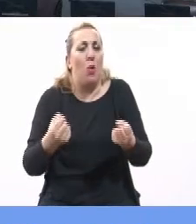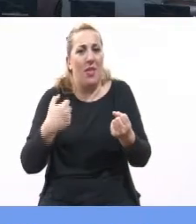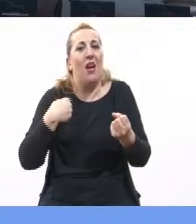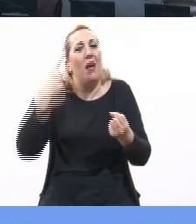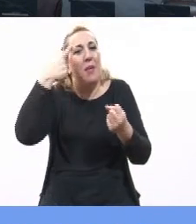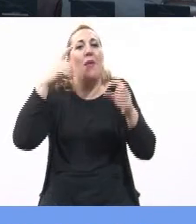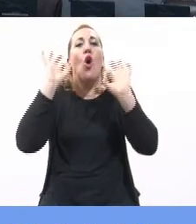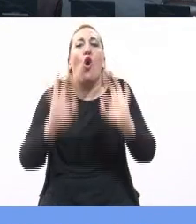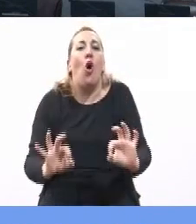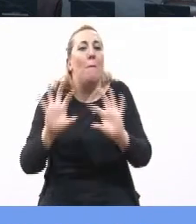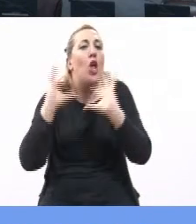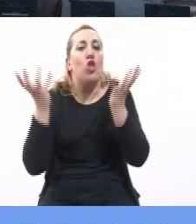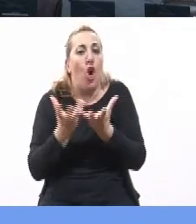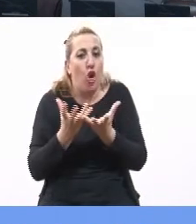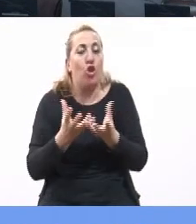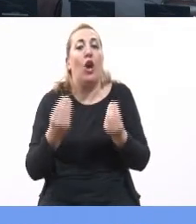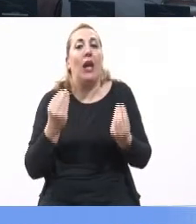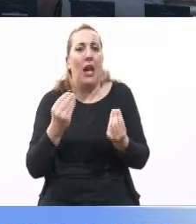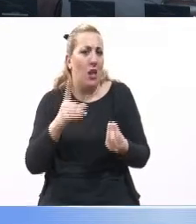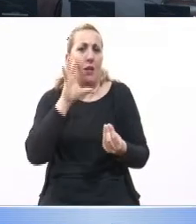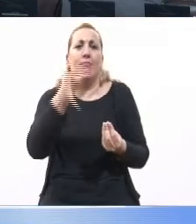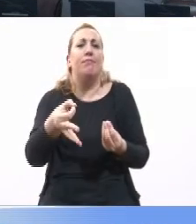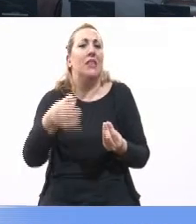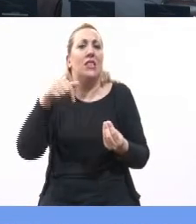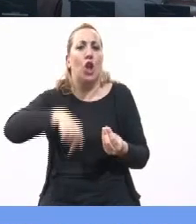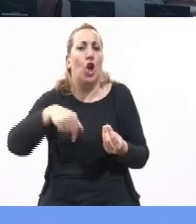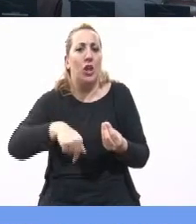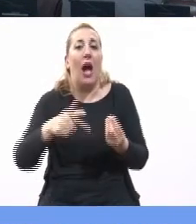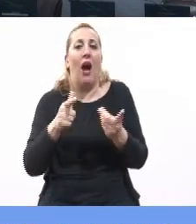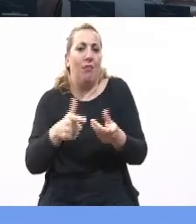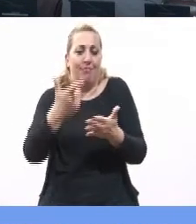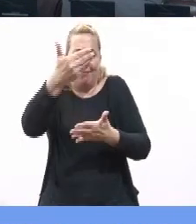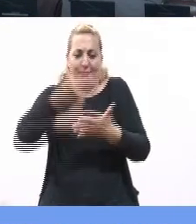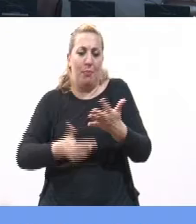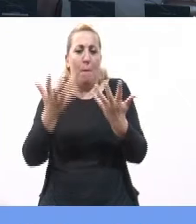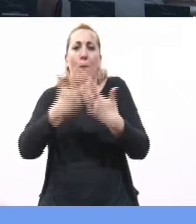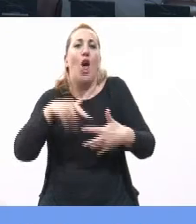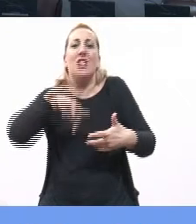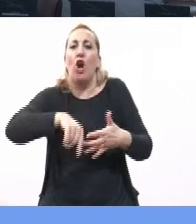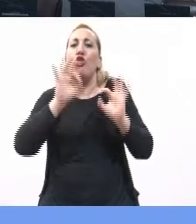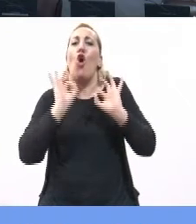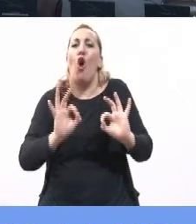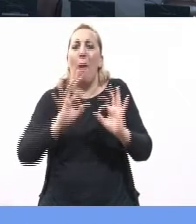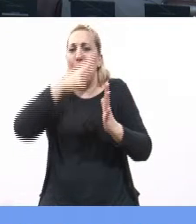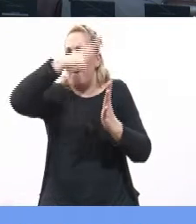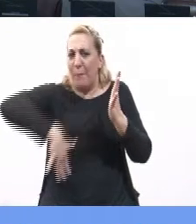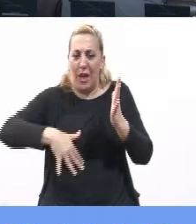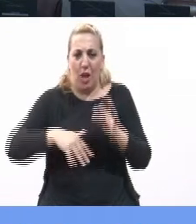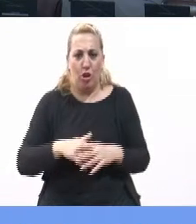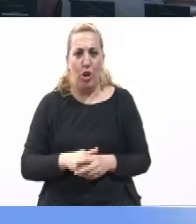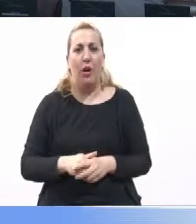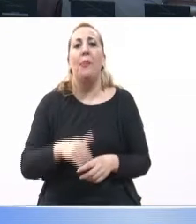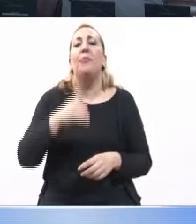universalidad, sin duda, que queda reflejado y expresado en este proyecto como en ningún otro. Hay una trilogía